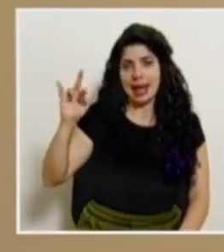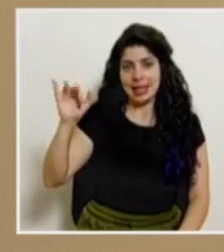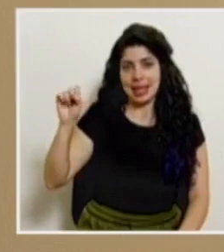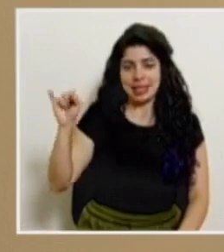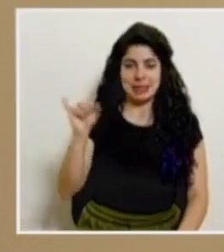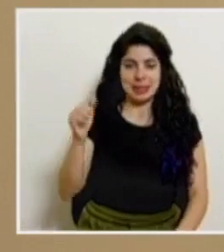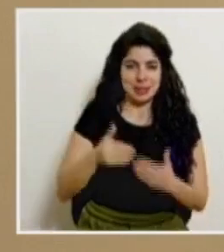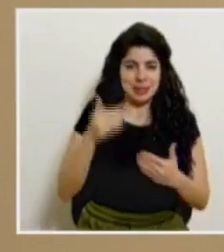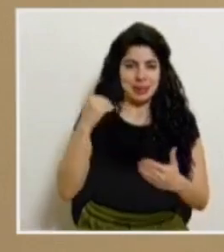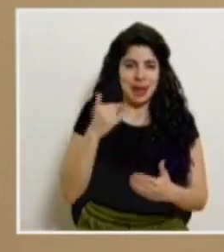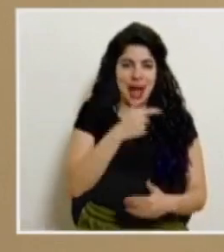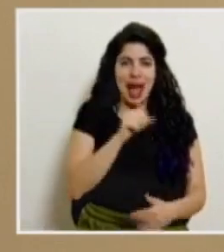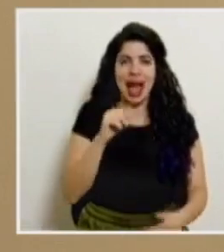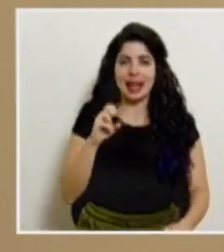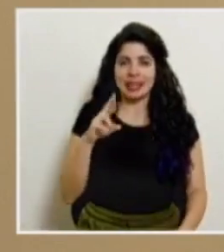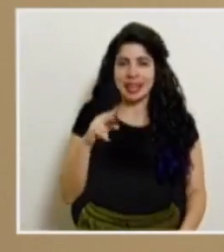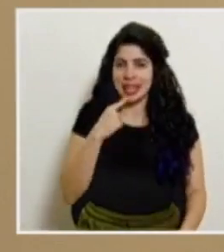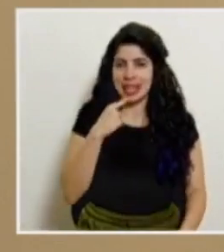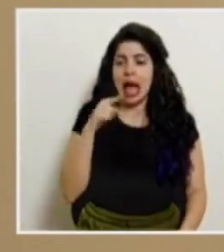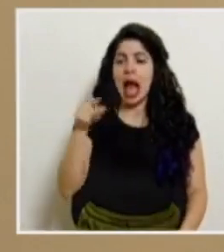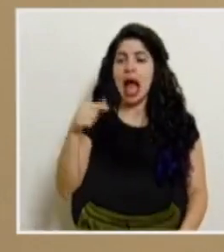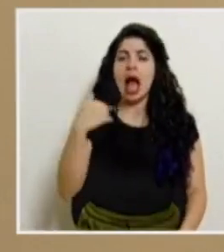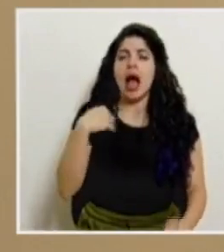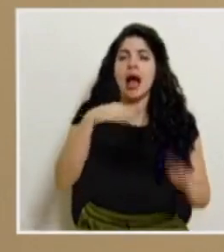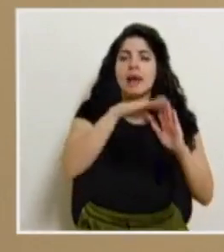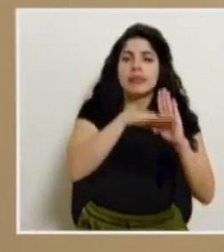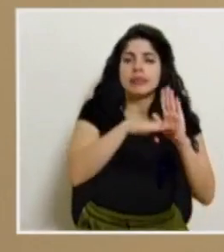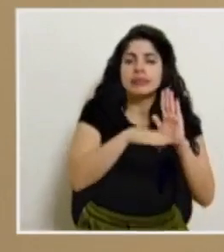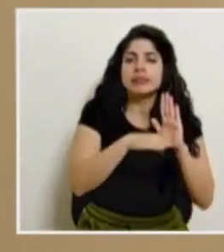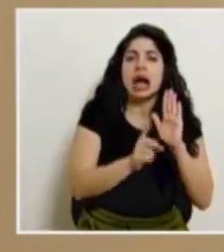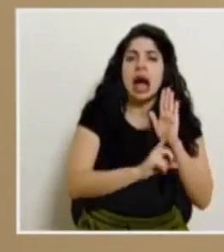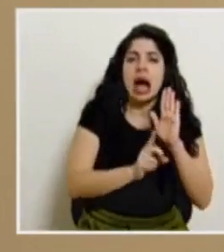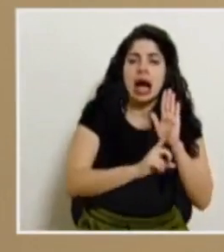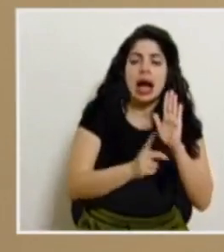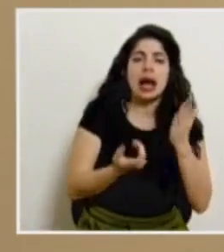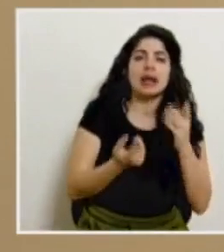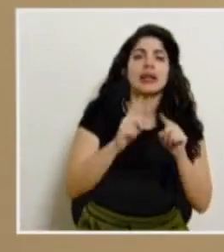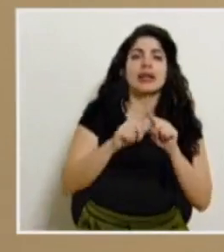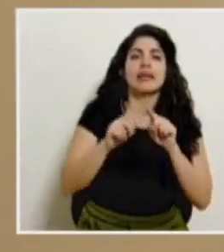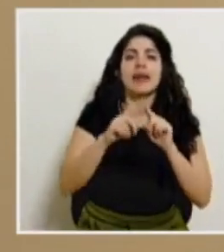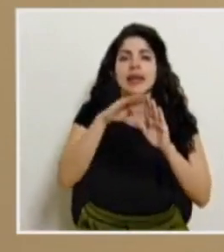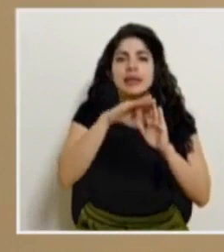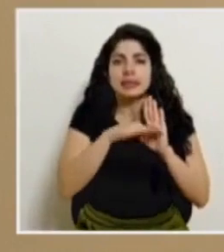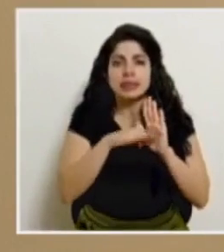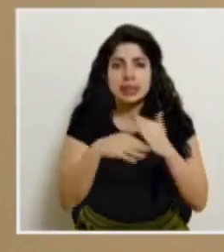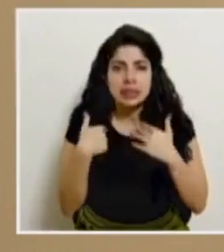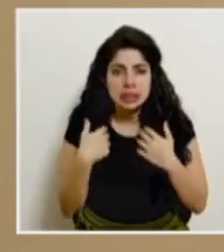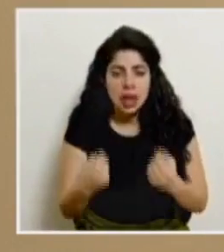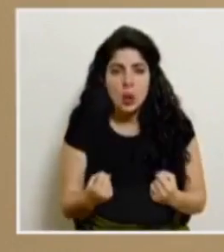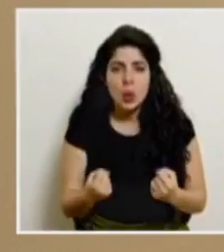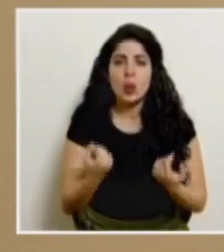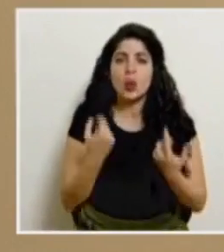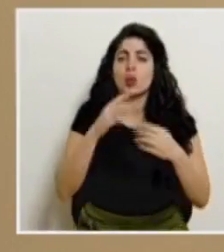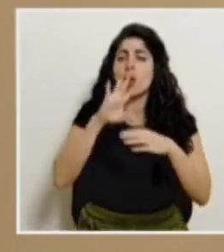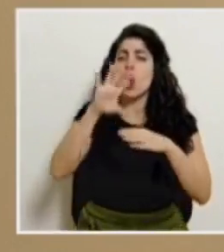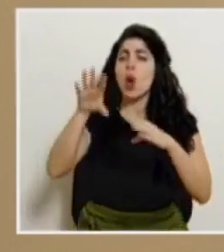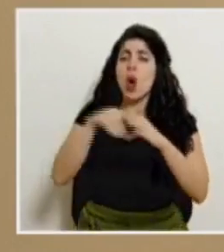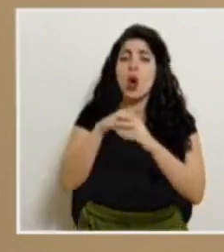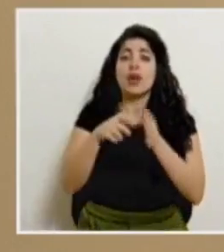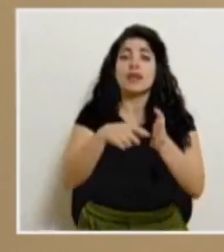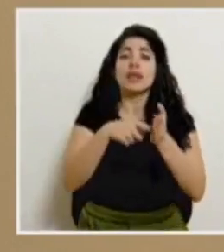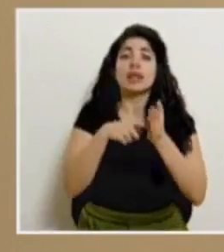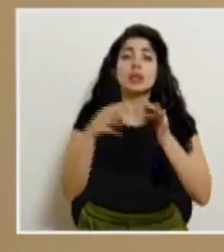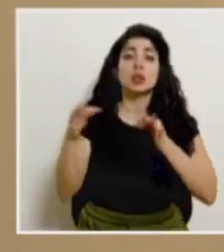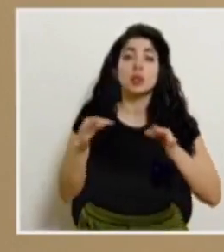Alexander, en donde están las medidas sanitarias, las alertas en los distintos cantones y todos los requisitos